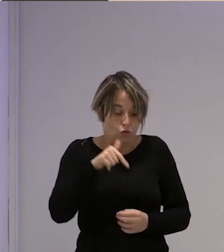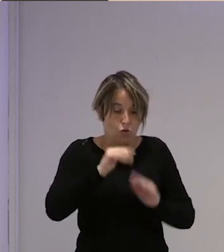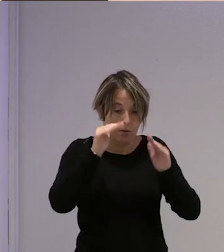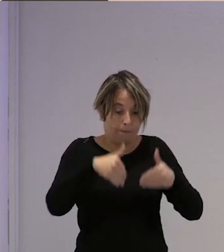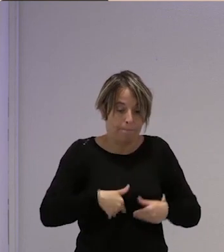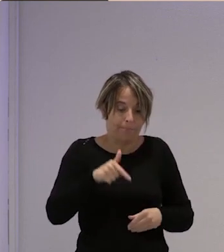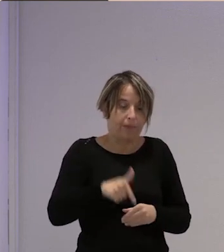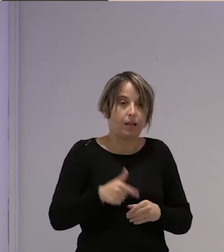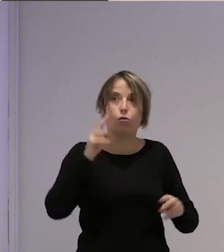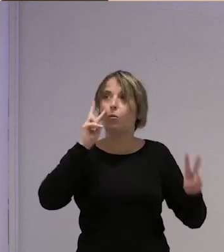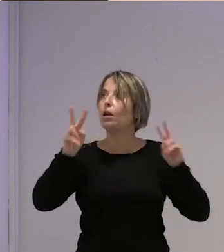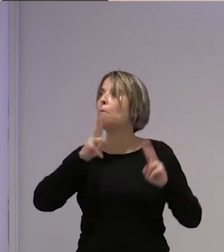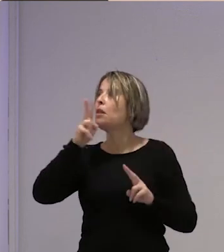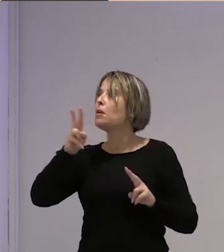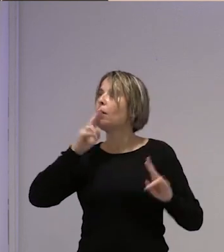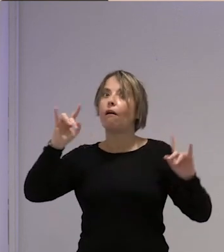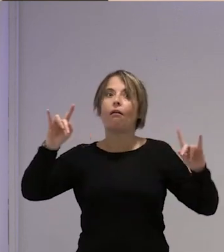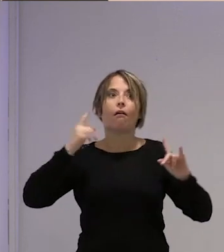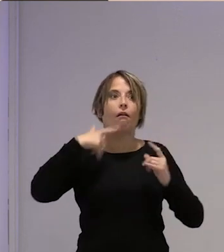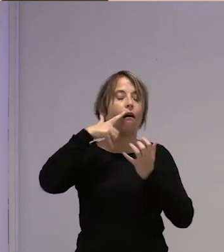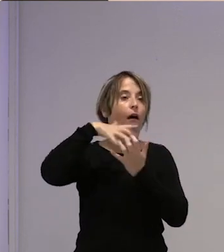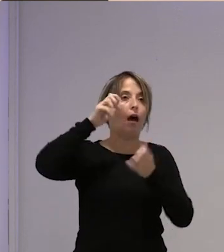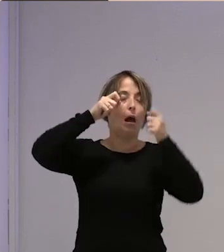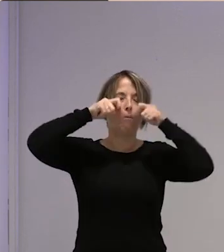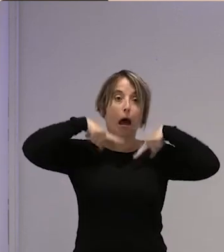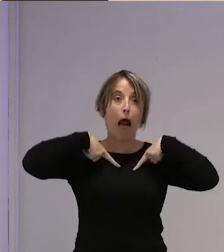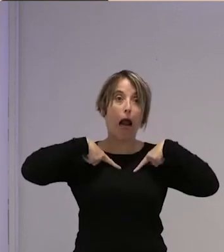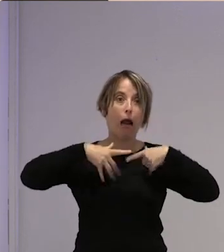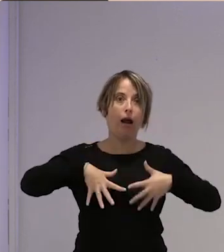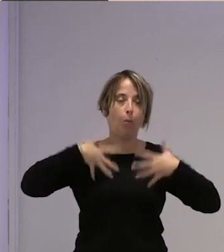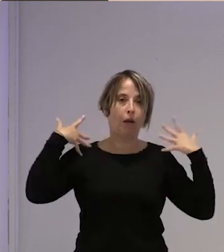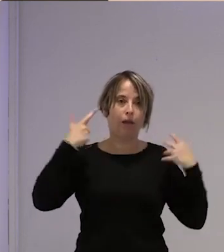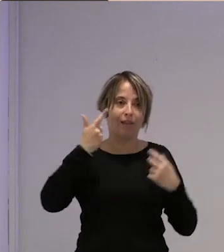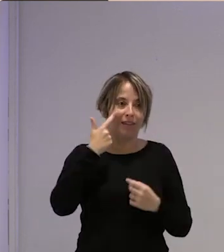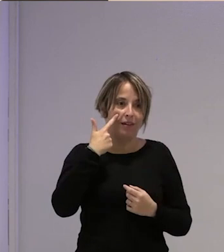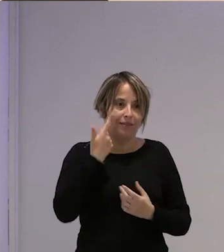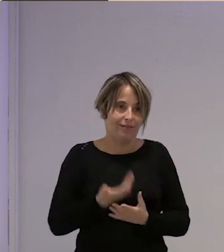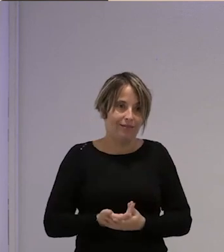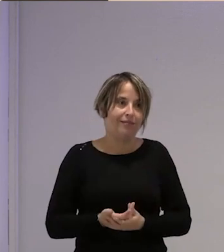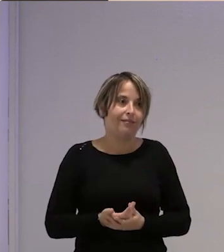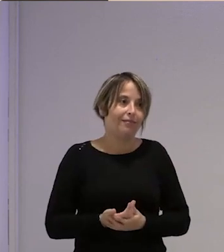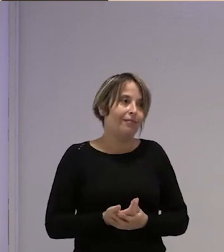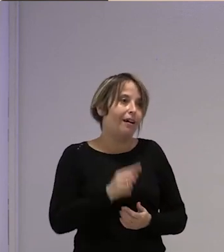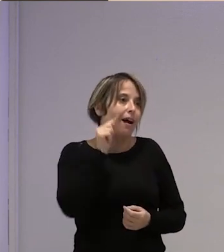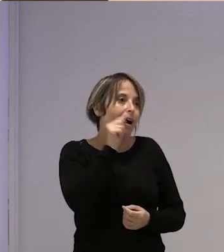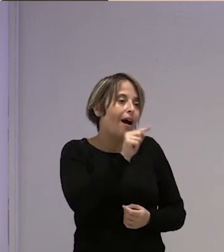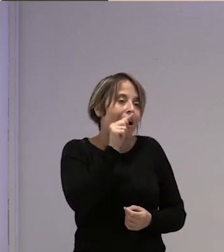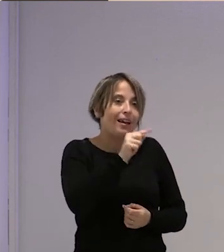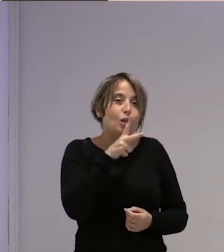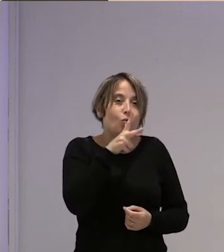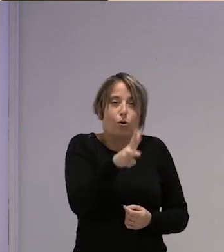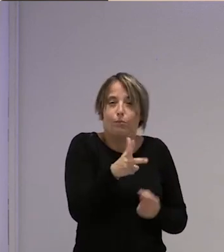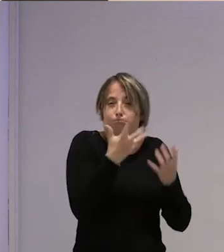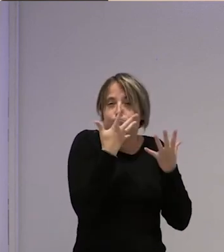aquí viendo tanto verde y se me han caído dos lagrimones que digo madre mía de mi vida allí es todo un